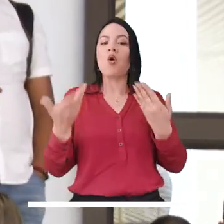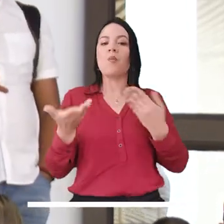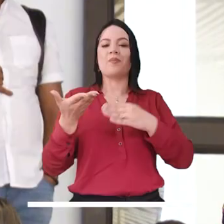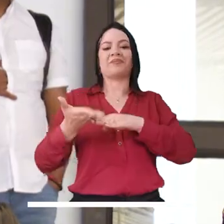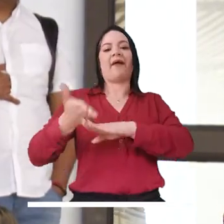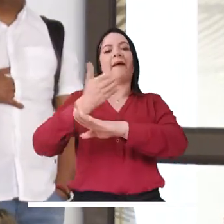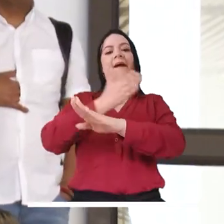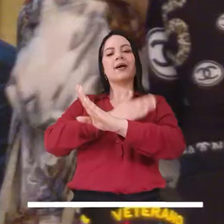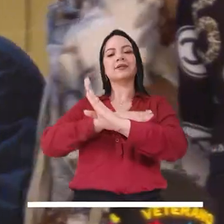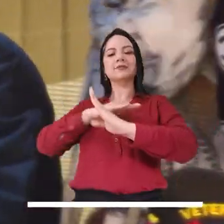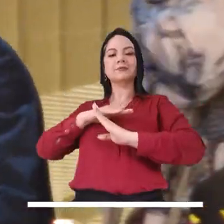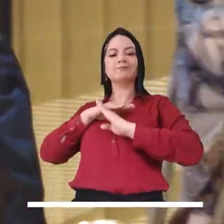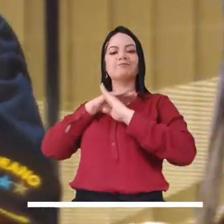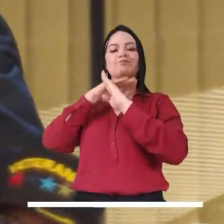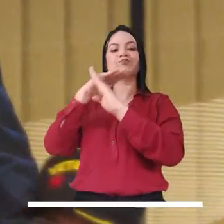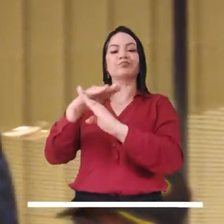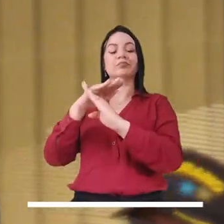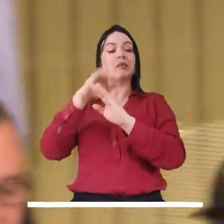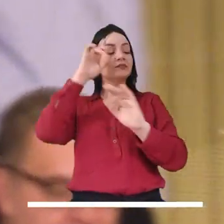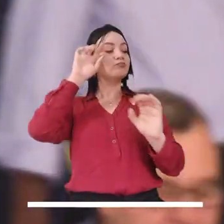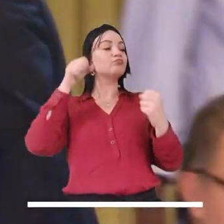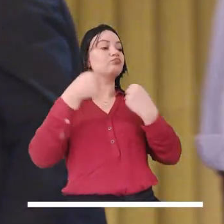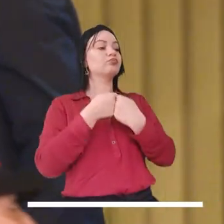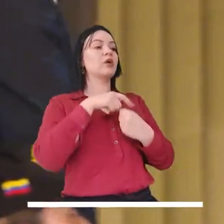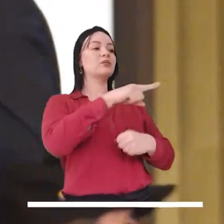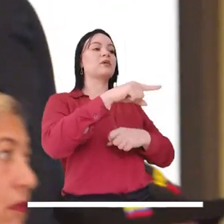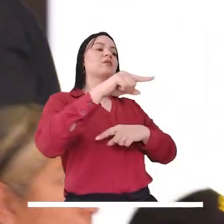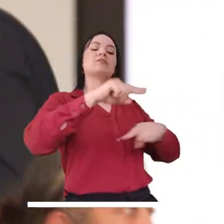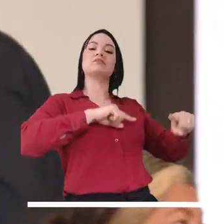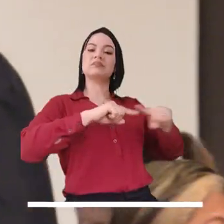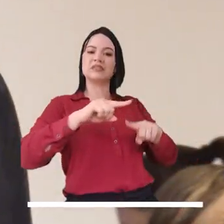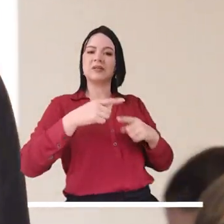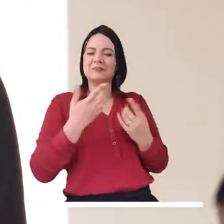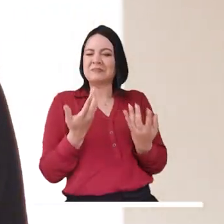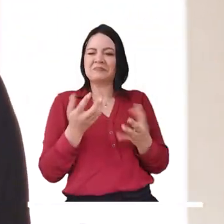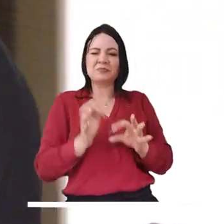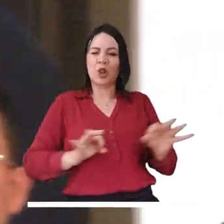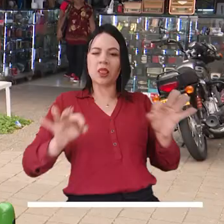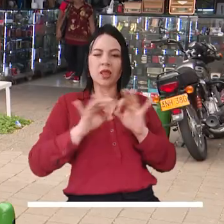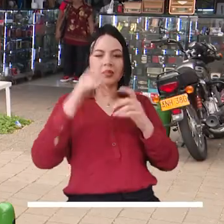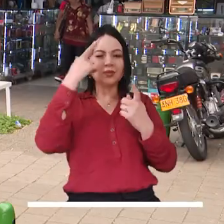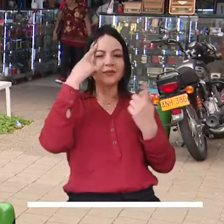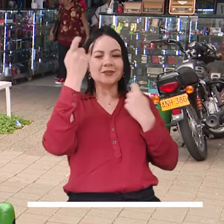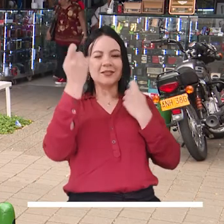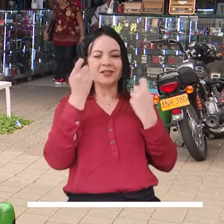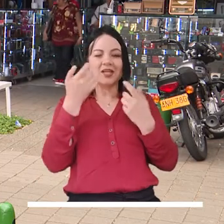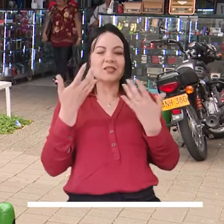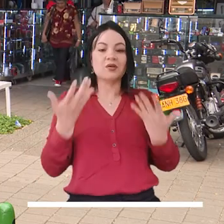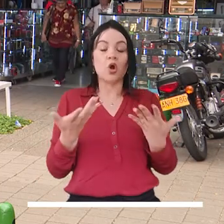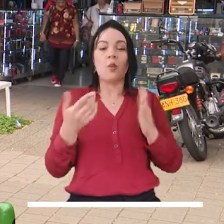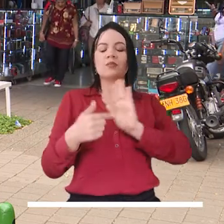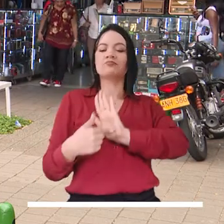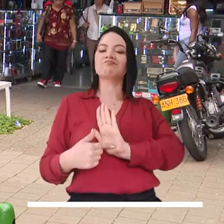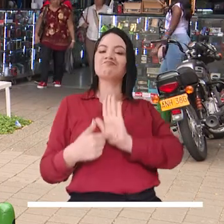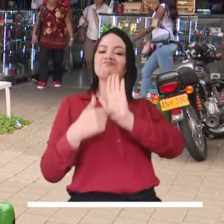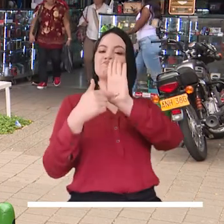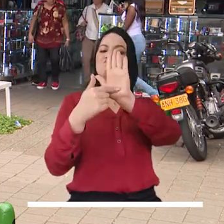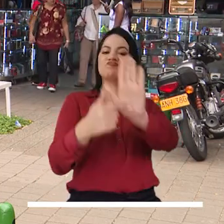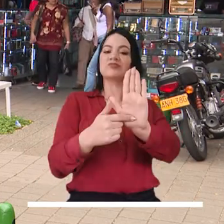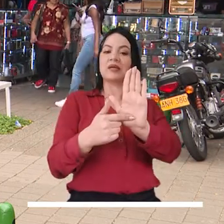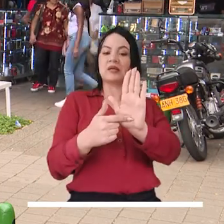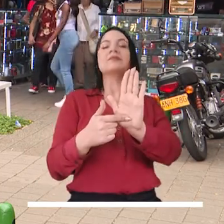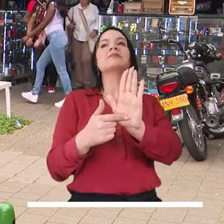de un enfoque preventivo, articular junto con la administración pública, estrategias que permitan esa visibilización